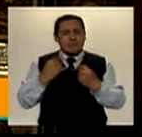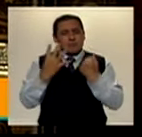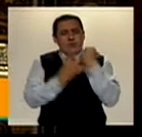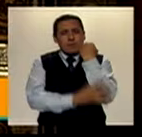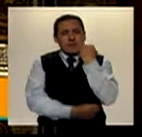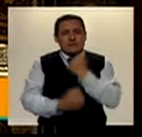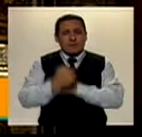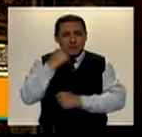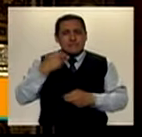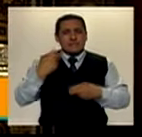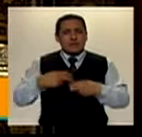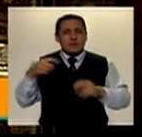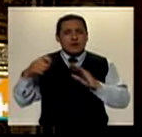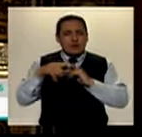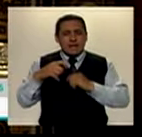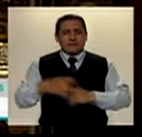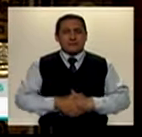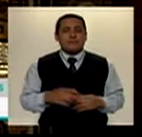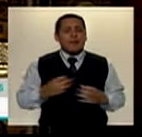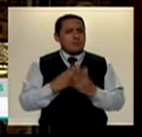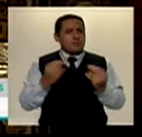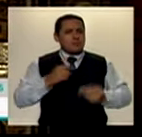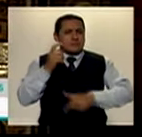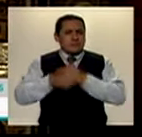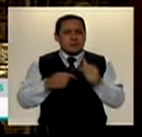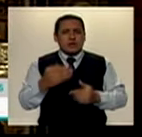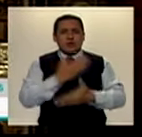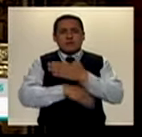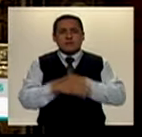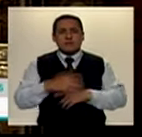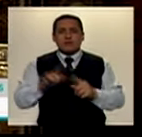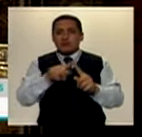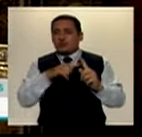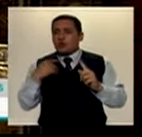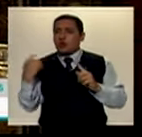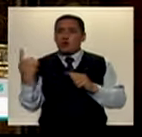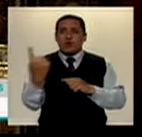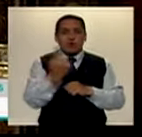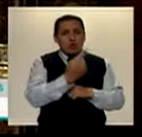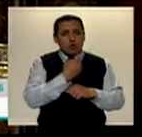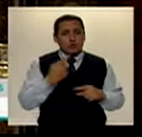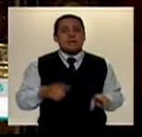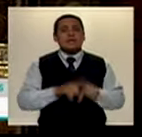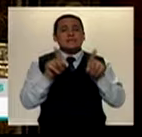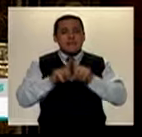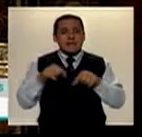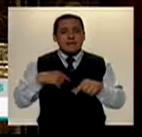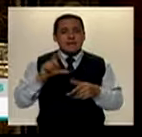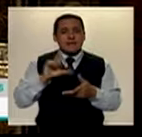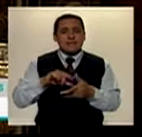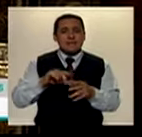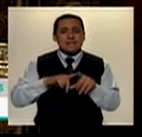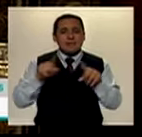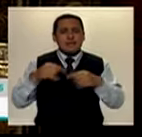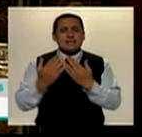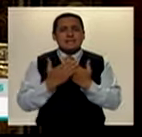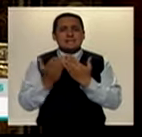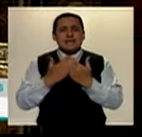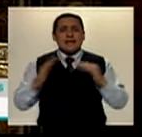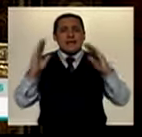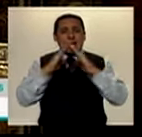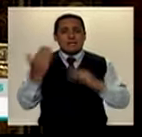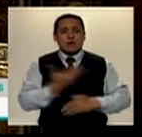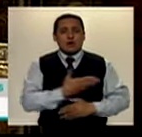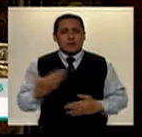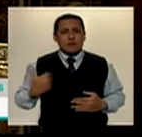mayor pobreza y dificultad. Hay muchas personas con discapacidad. Periferia de las ciudades. Y en nuestro propio Cercado, a pocos metros del Palacio